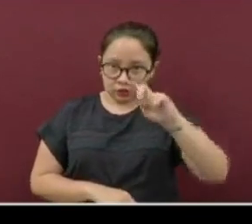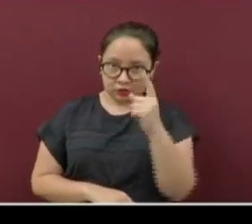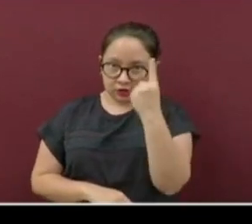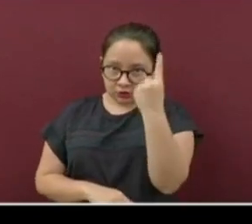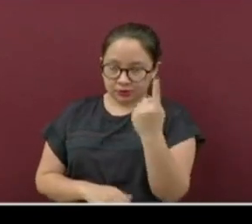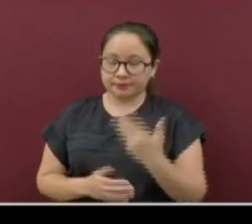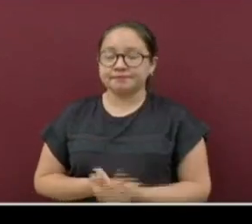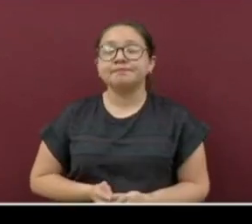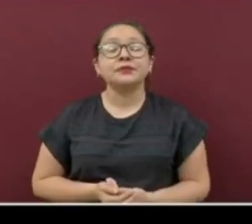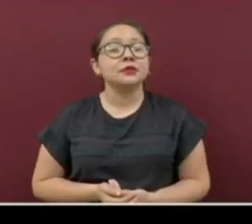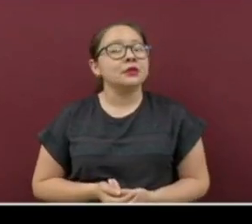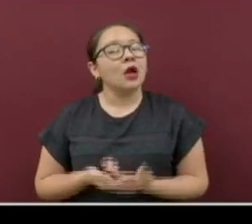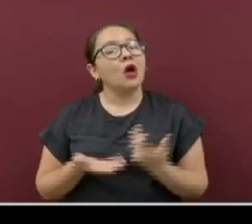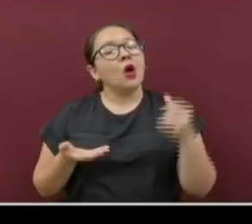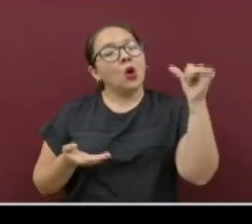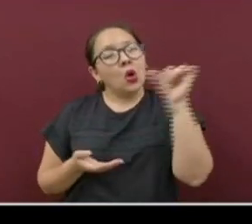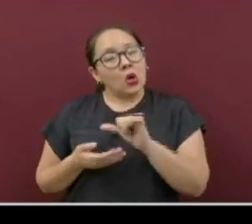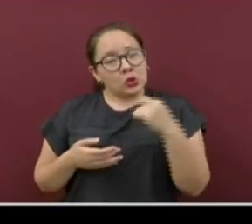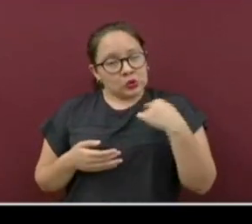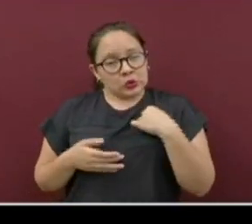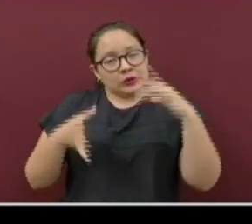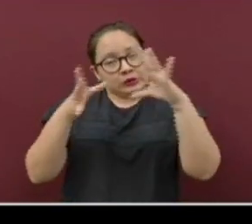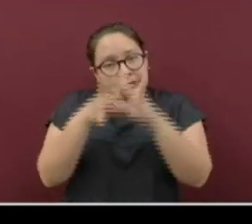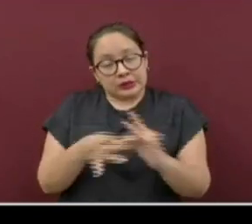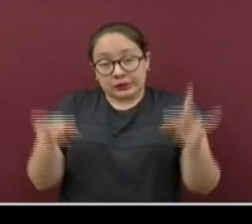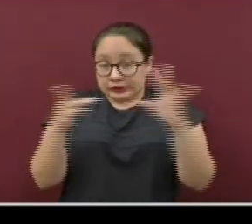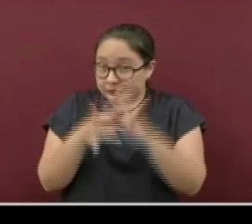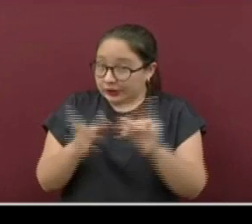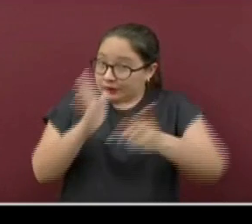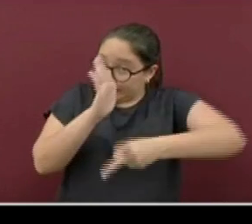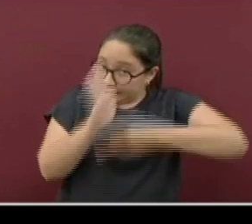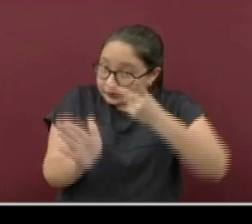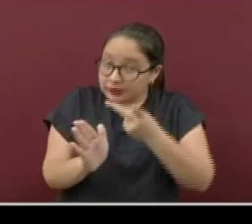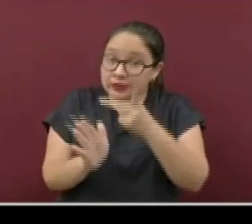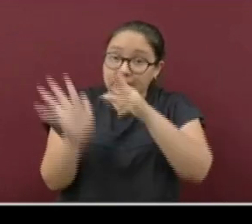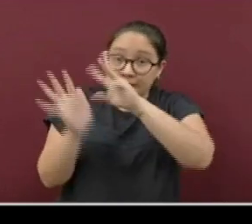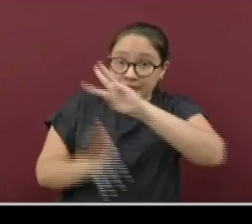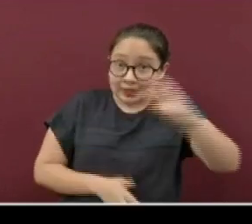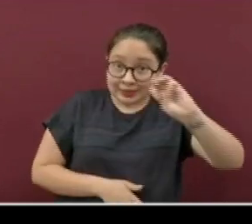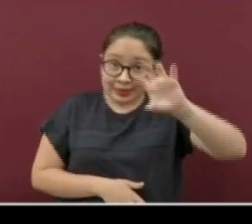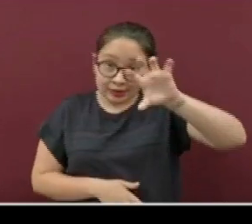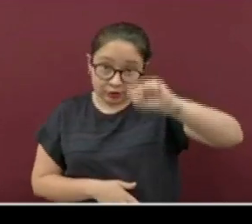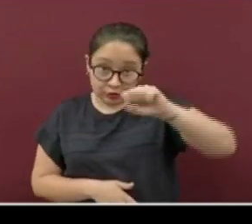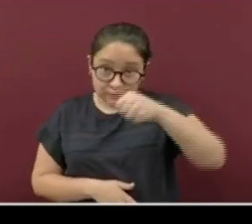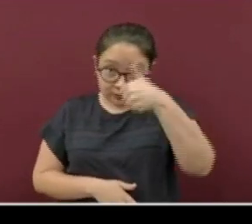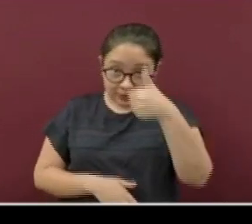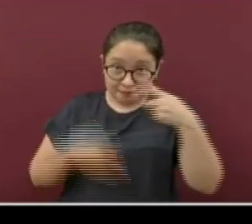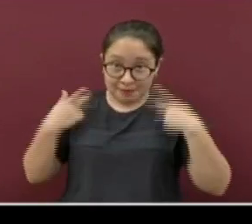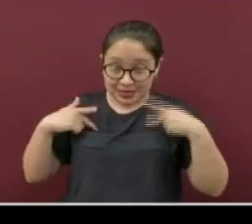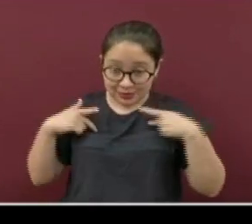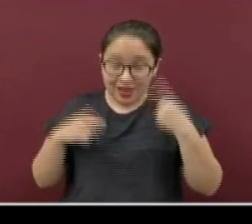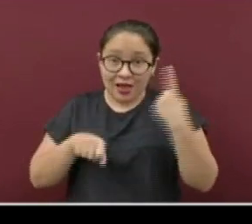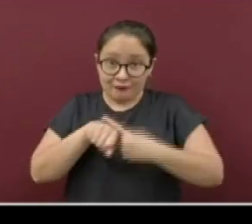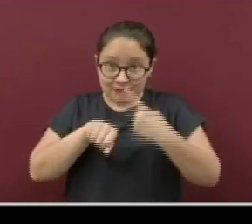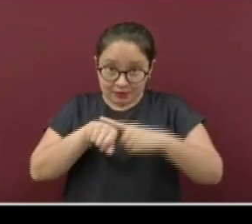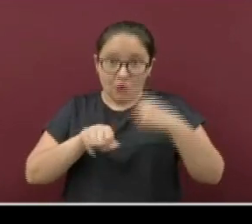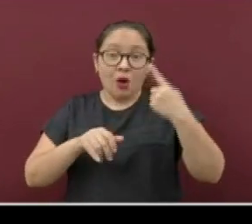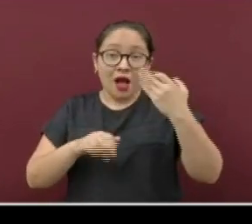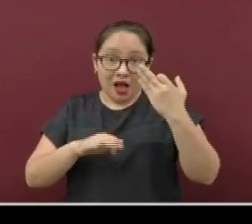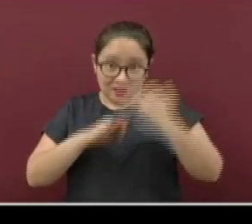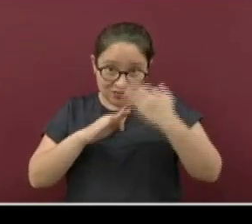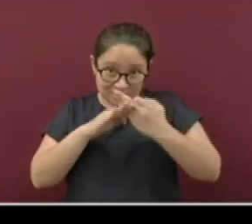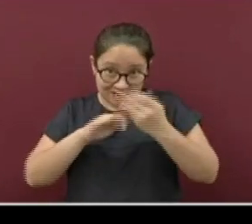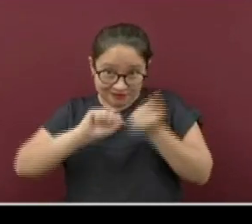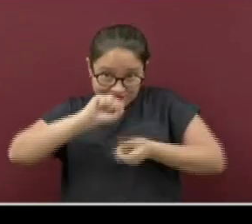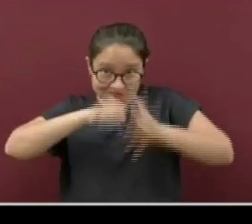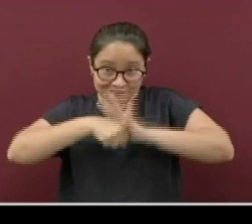ustedes, el día de hoy quiero insistir en los 366 casos activos que les mencioné al inicio. Fíjense, son